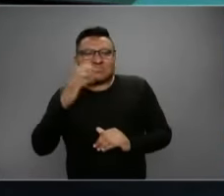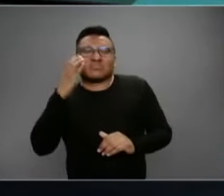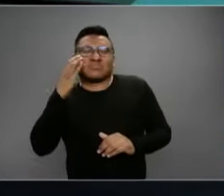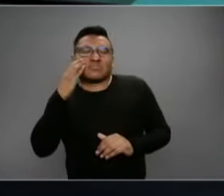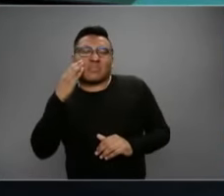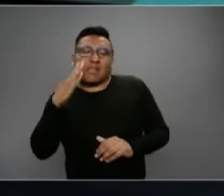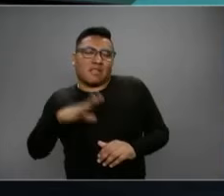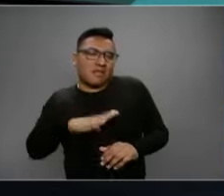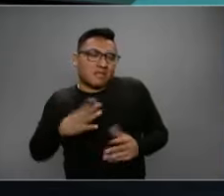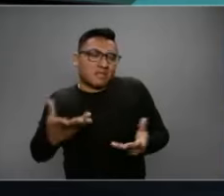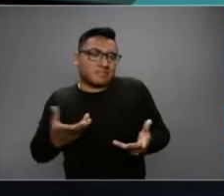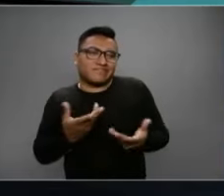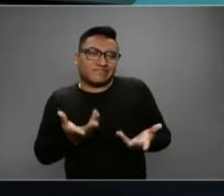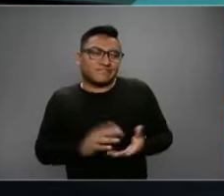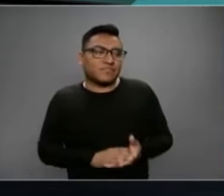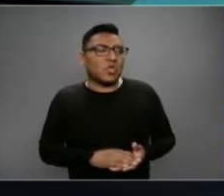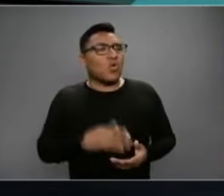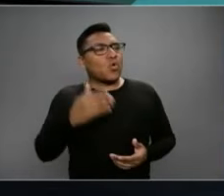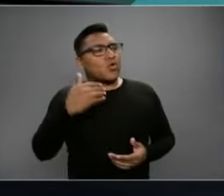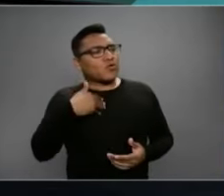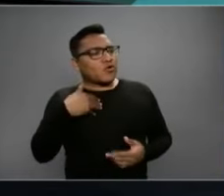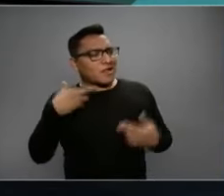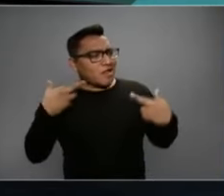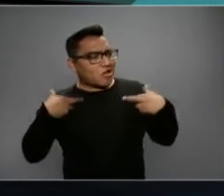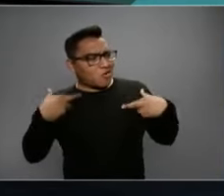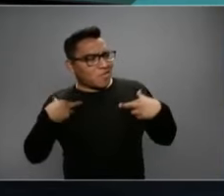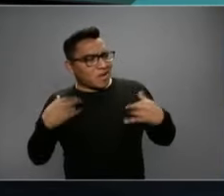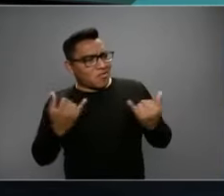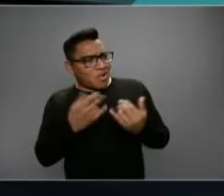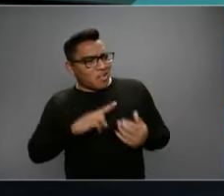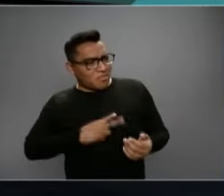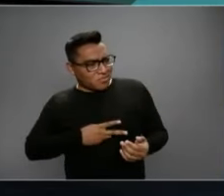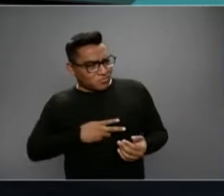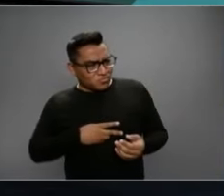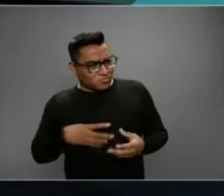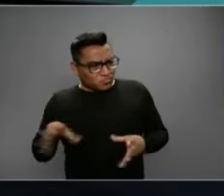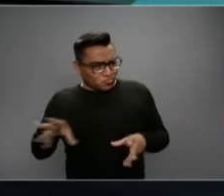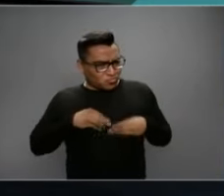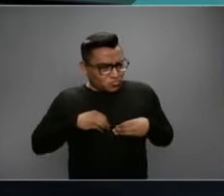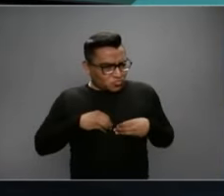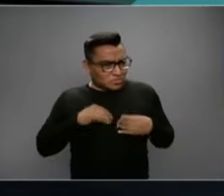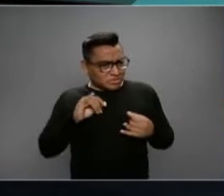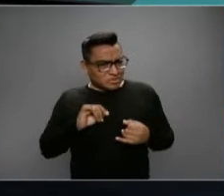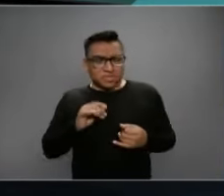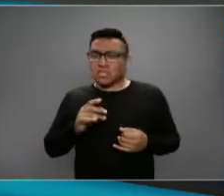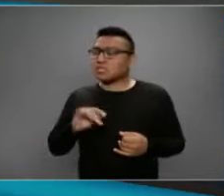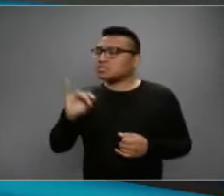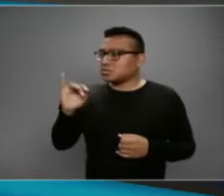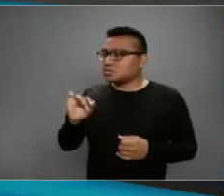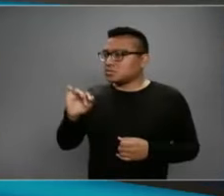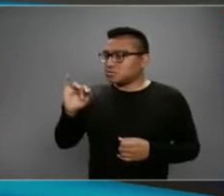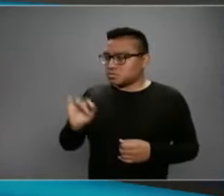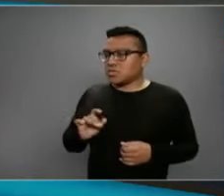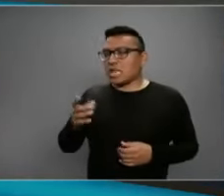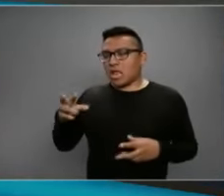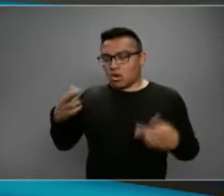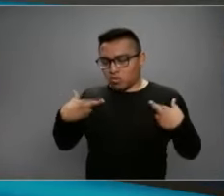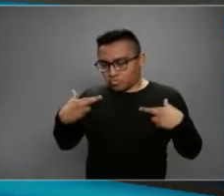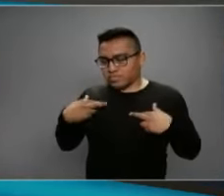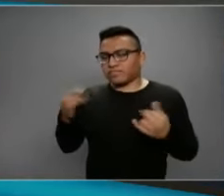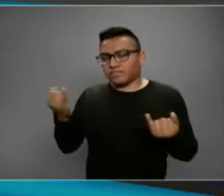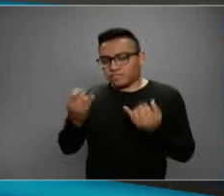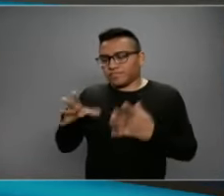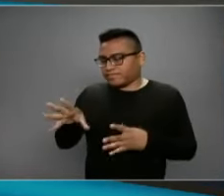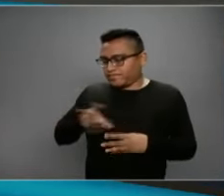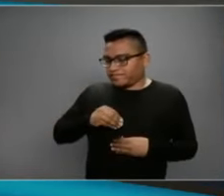celular. Bueno, y he leído que en la ropa también permanece un buen tiempo. En la ropa también puede permanecer, por eso lo más importante